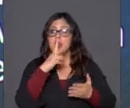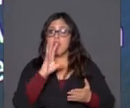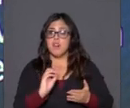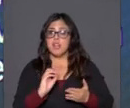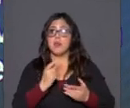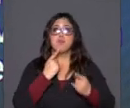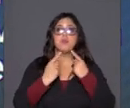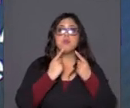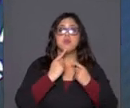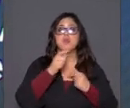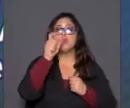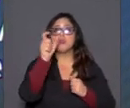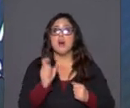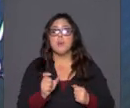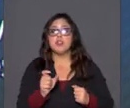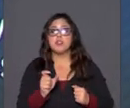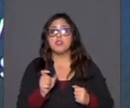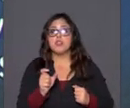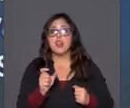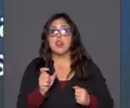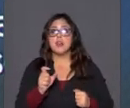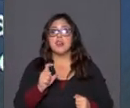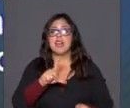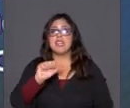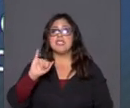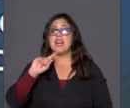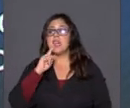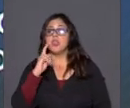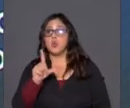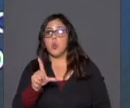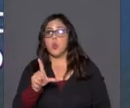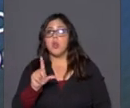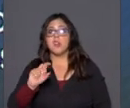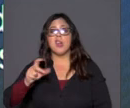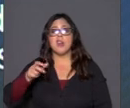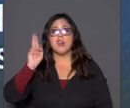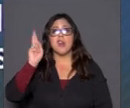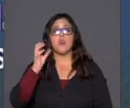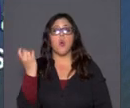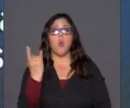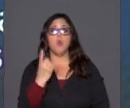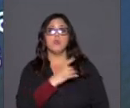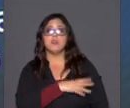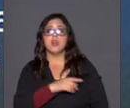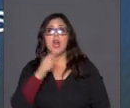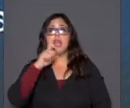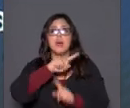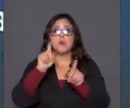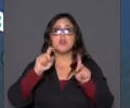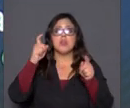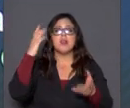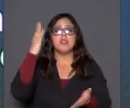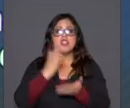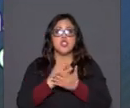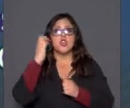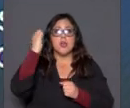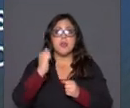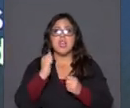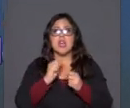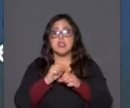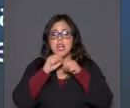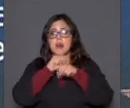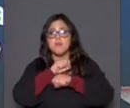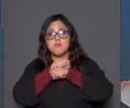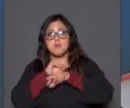Yaitul a la Radio Universidad de Chile, le preguntan por la decisión del gobierno de Piñera de enviar militares a la zona y le preguntan si ellos son los